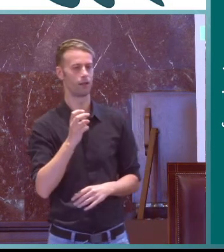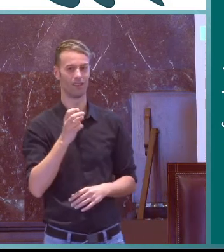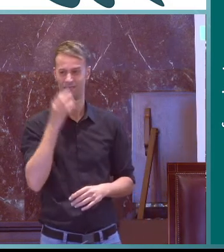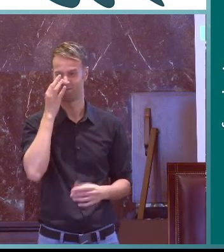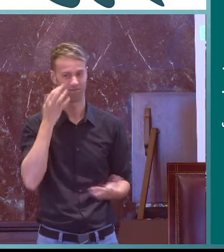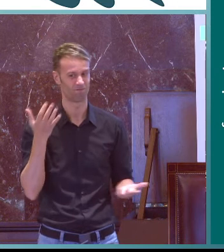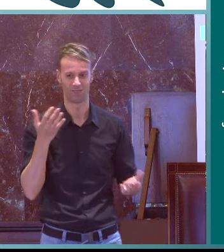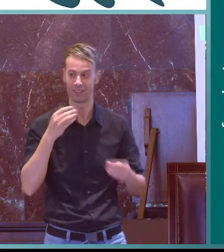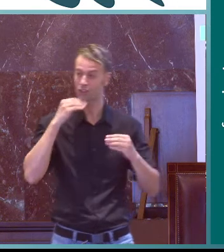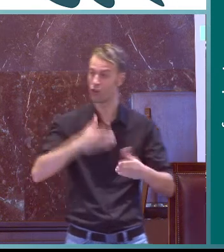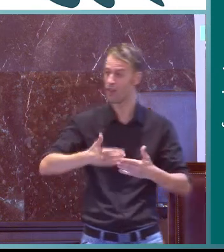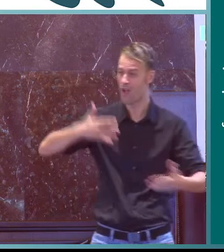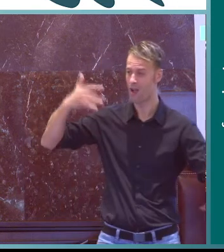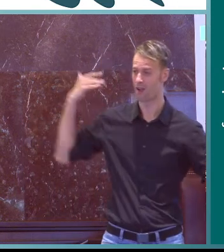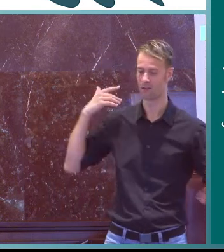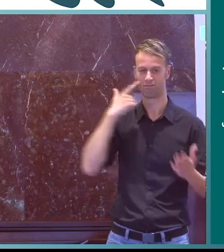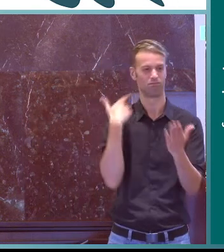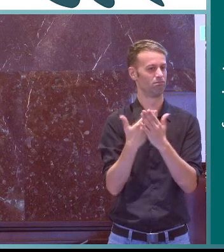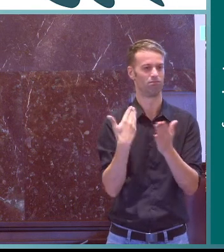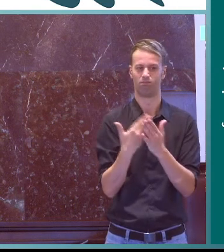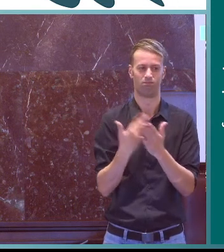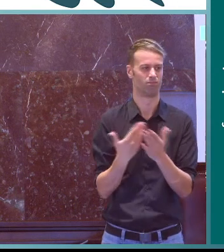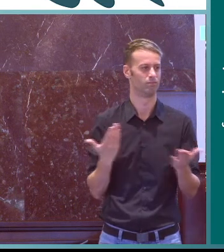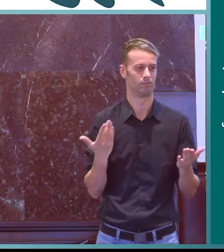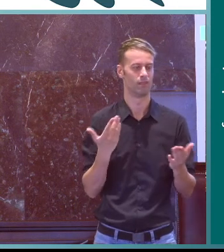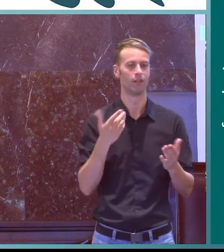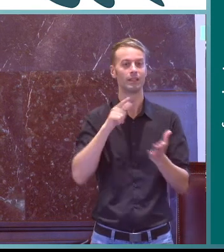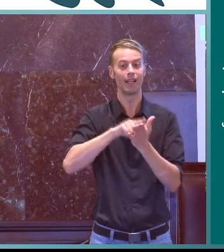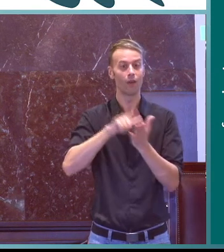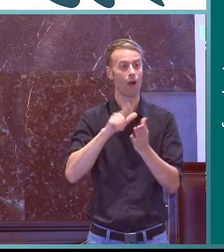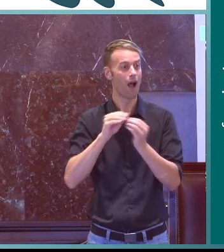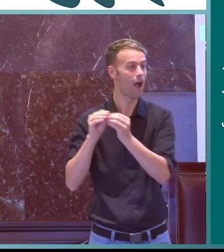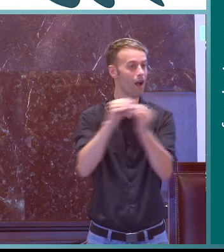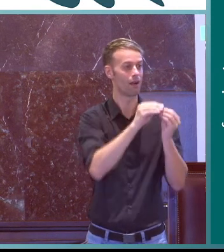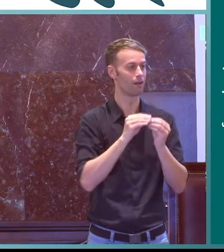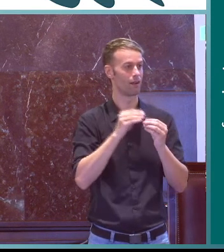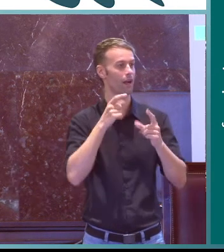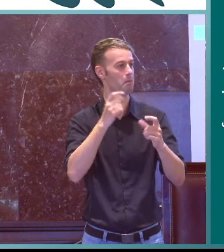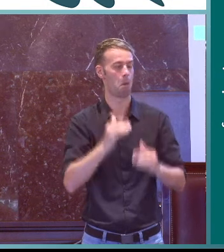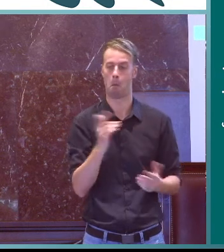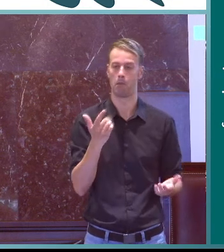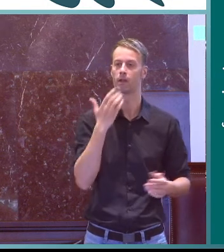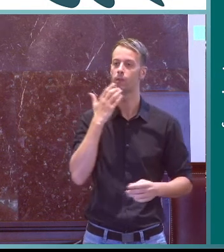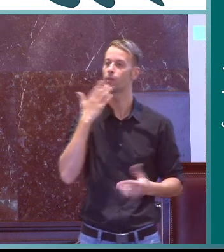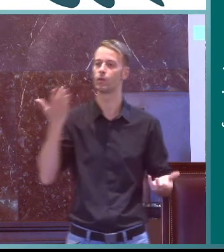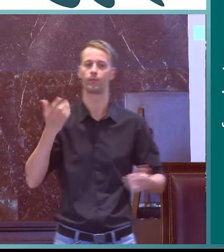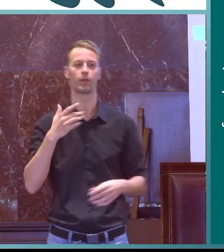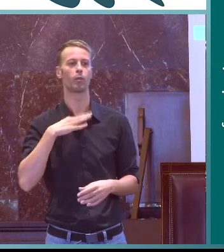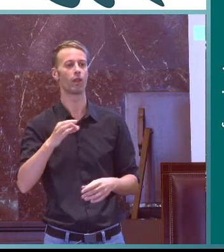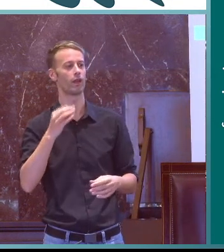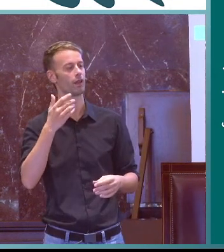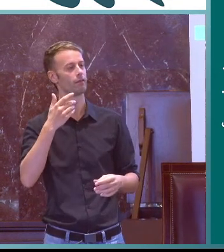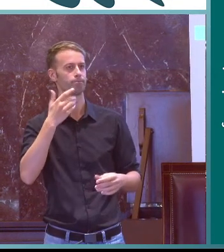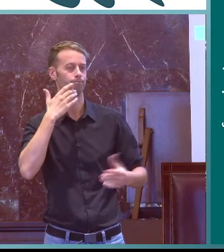lengua pues habría más paz etcétera pues no la historia ha demostrado que con una sola lengua las guerras no